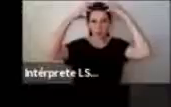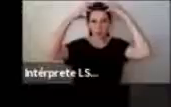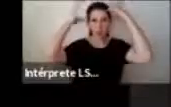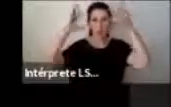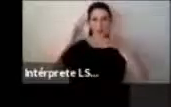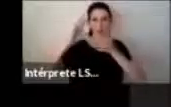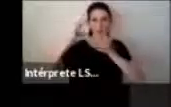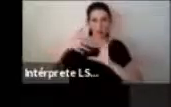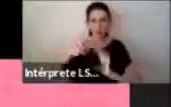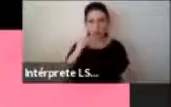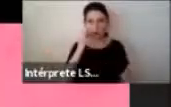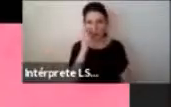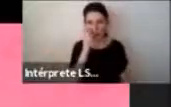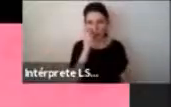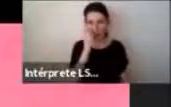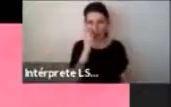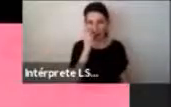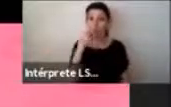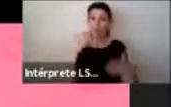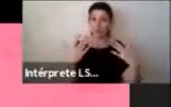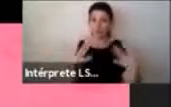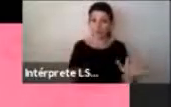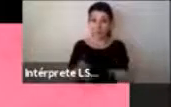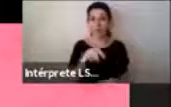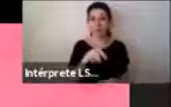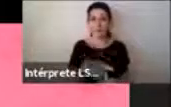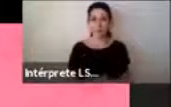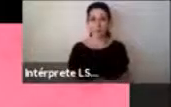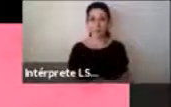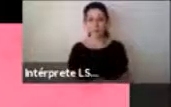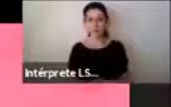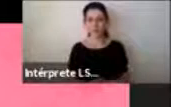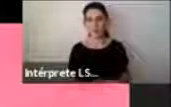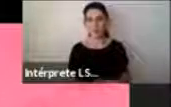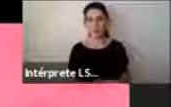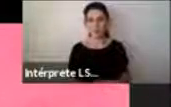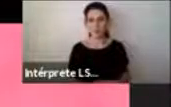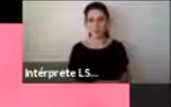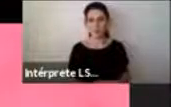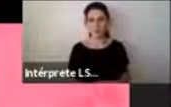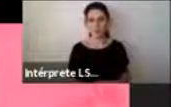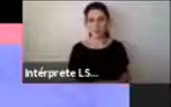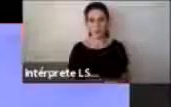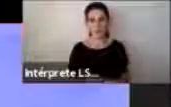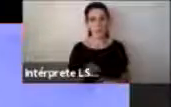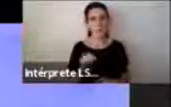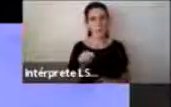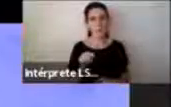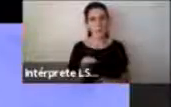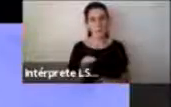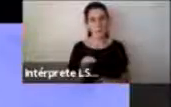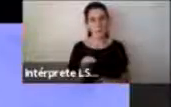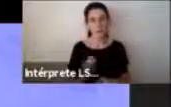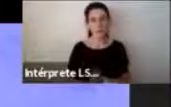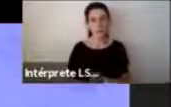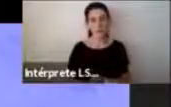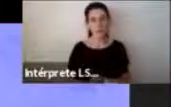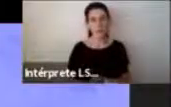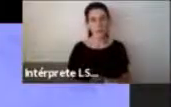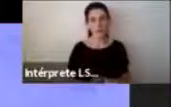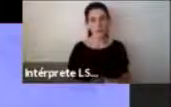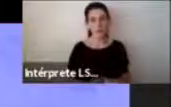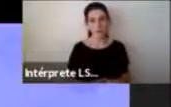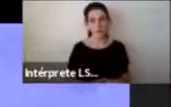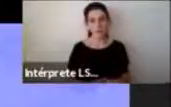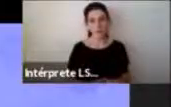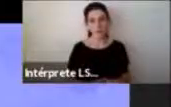y ya, aquí está. Entonces, esta segunda parte, donde les voy a hablar sobre